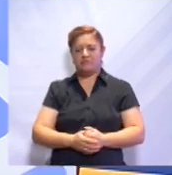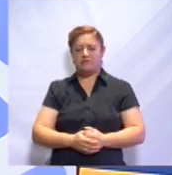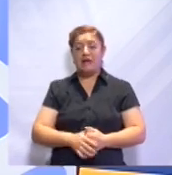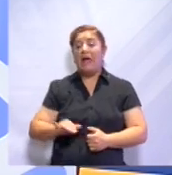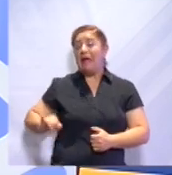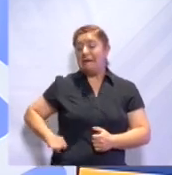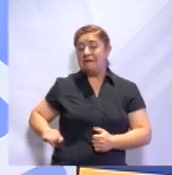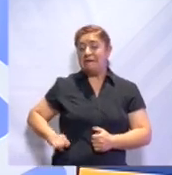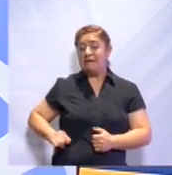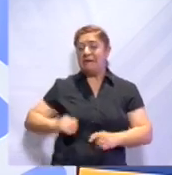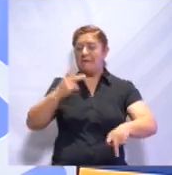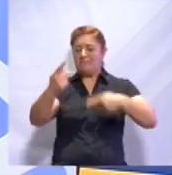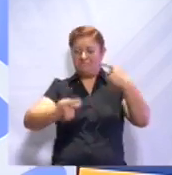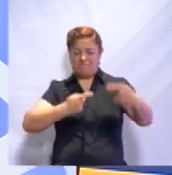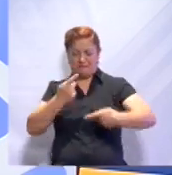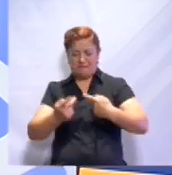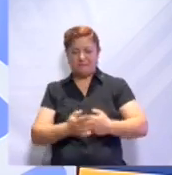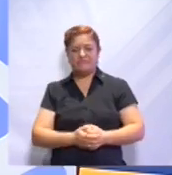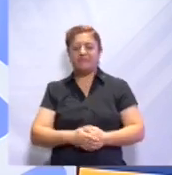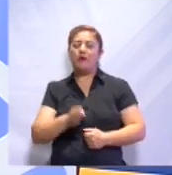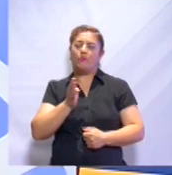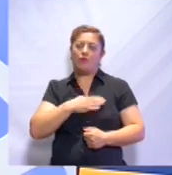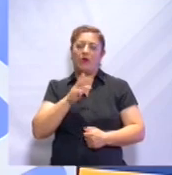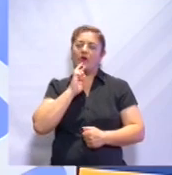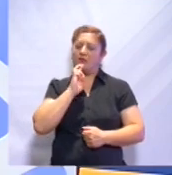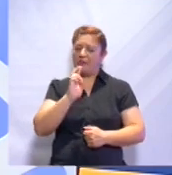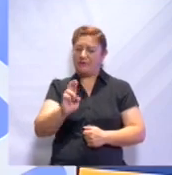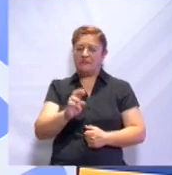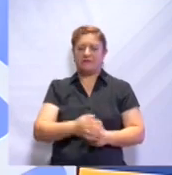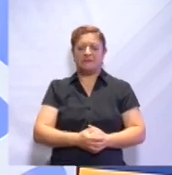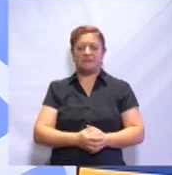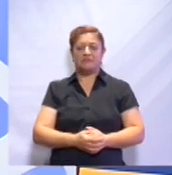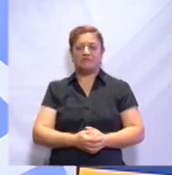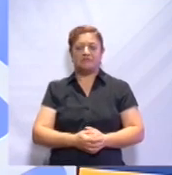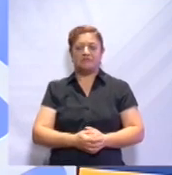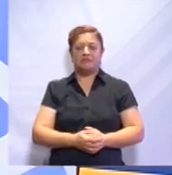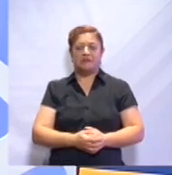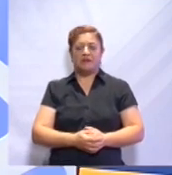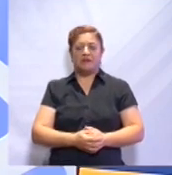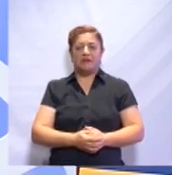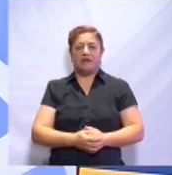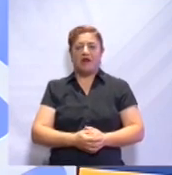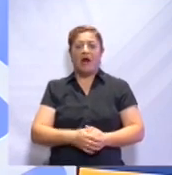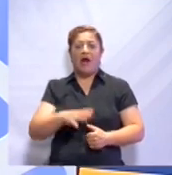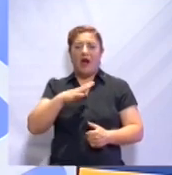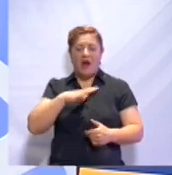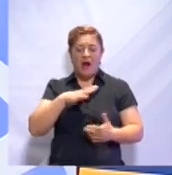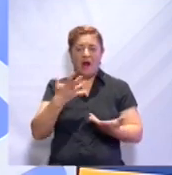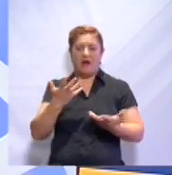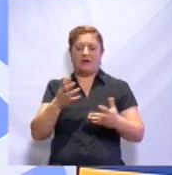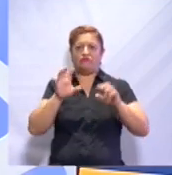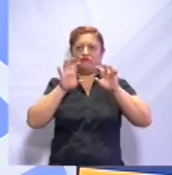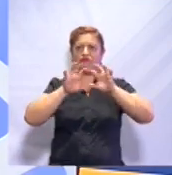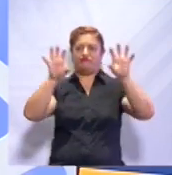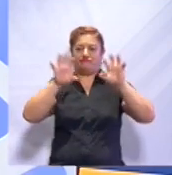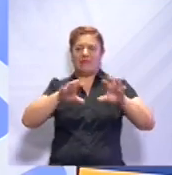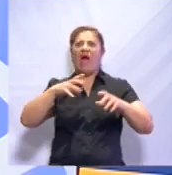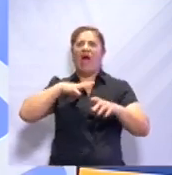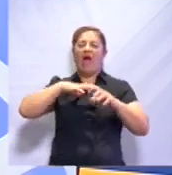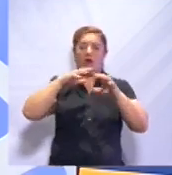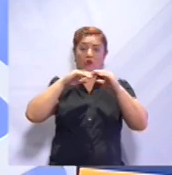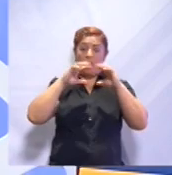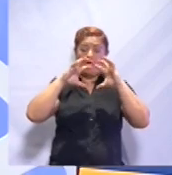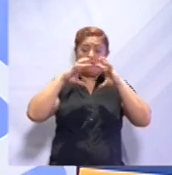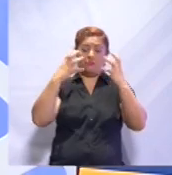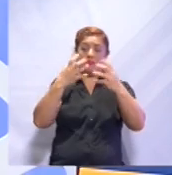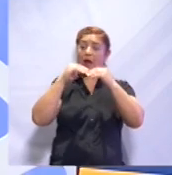Interesante tu pregunta, Dani. Bueno, pues te la podemos resolver de la siguiente manera. Existen en el espacio algo llamado satélites.